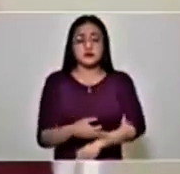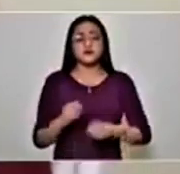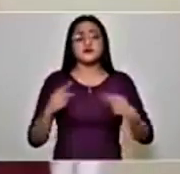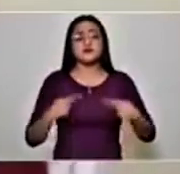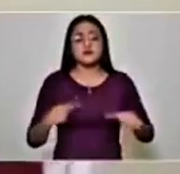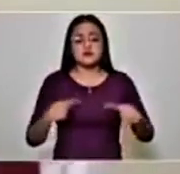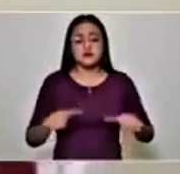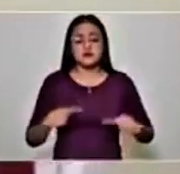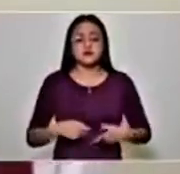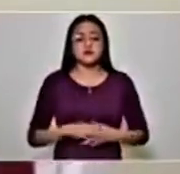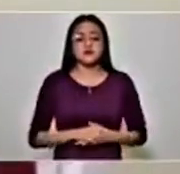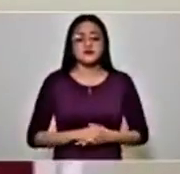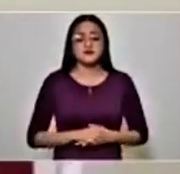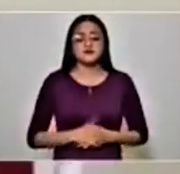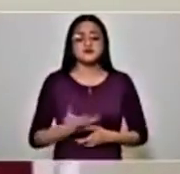personas.